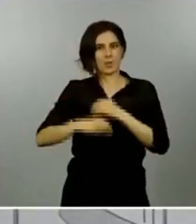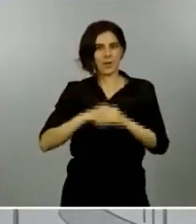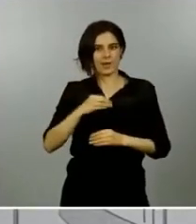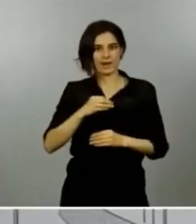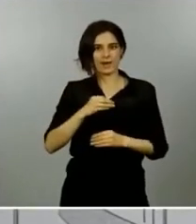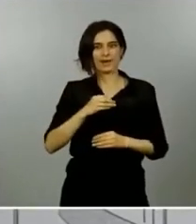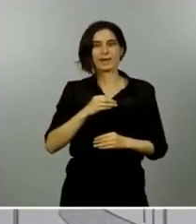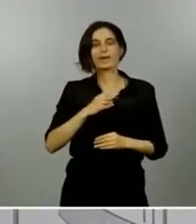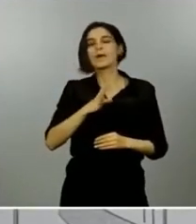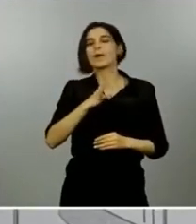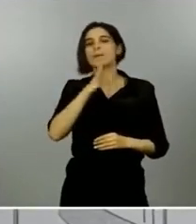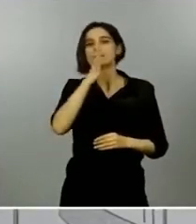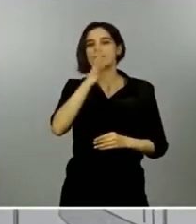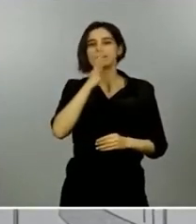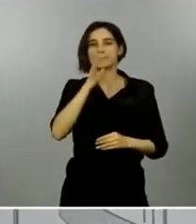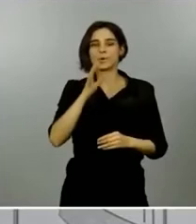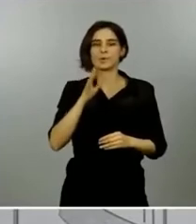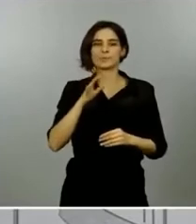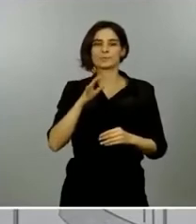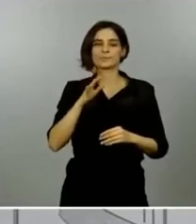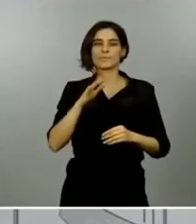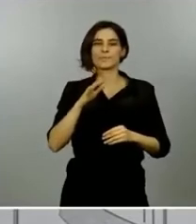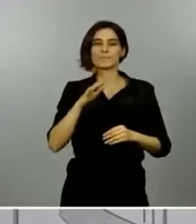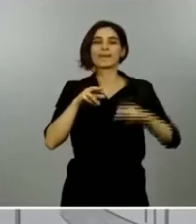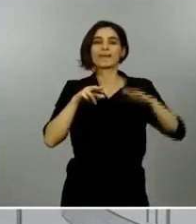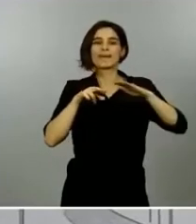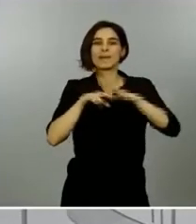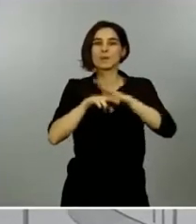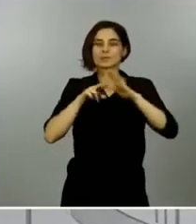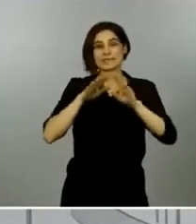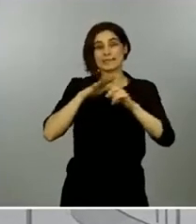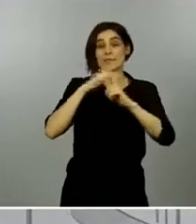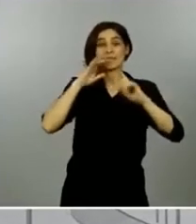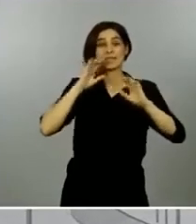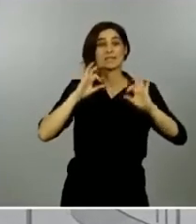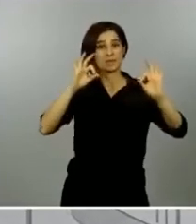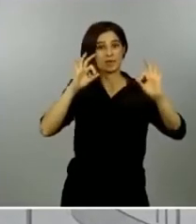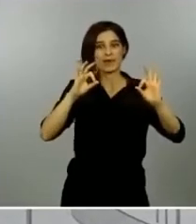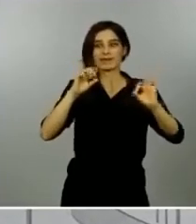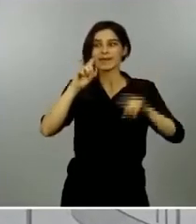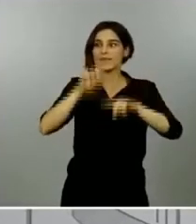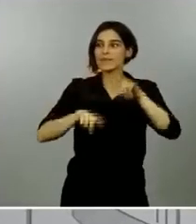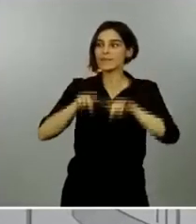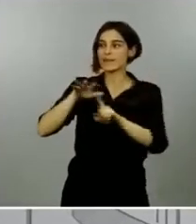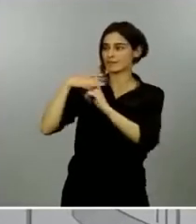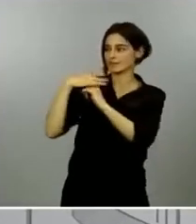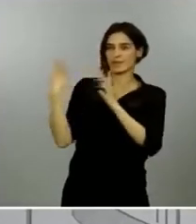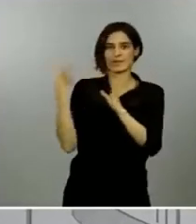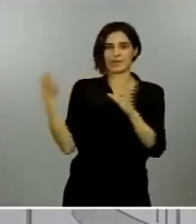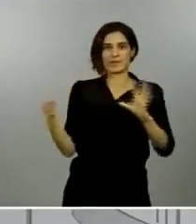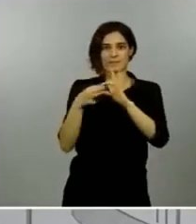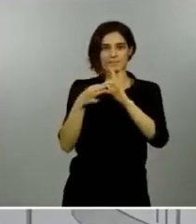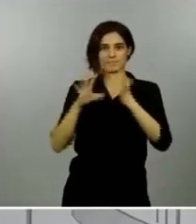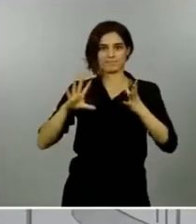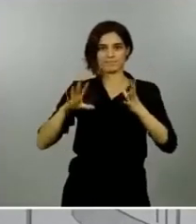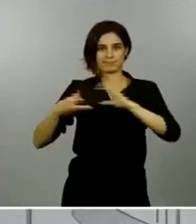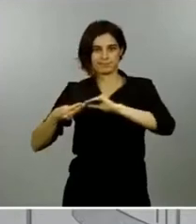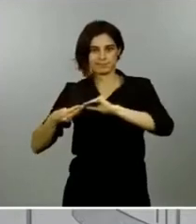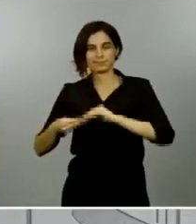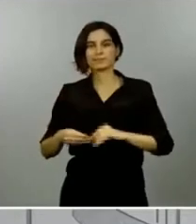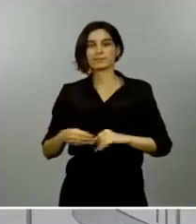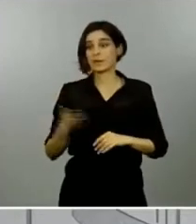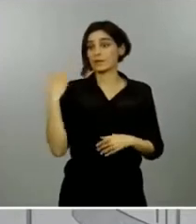limitar su vigencia de acuerdo con lo excepcional de la situación. Tal y como advertí hace un mes, el estado de alarma no tiene por qué